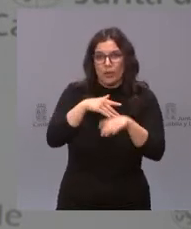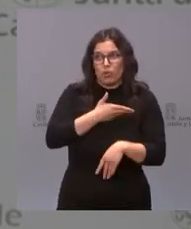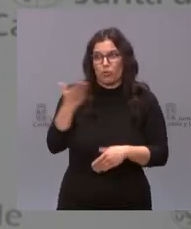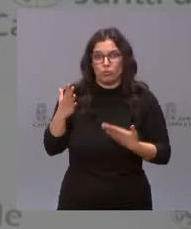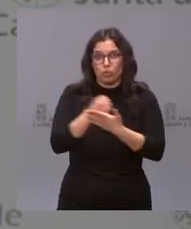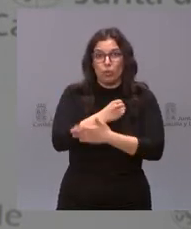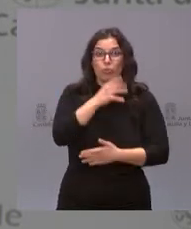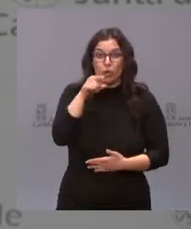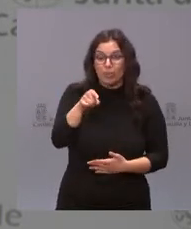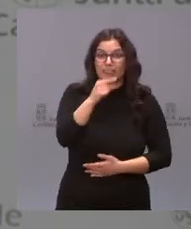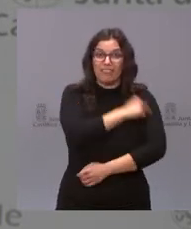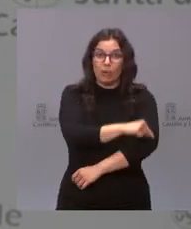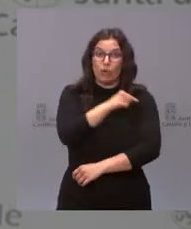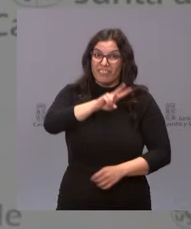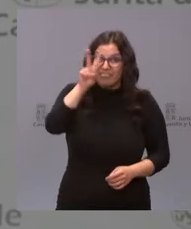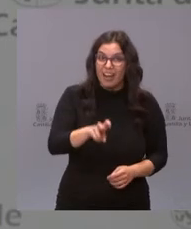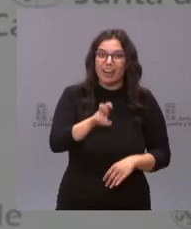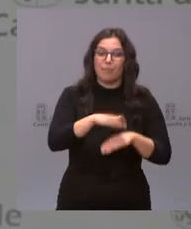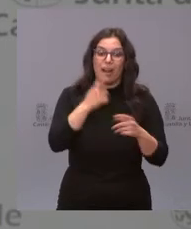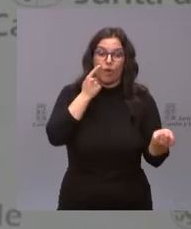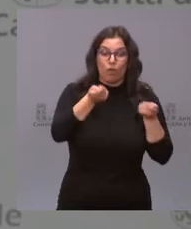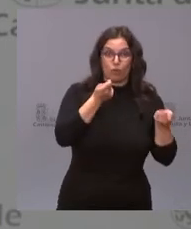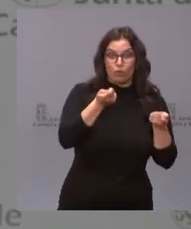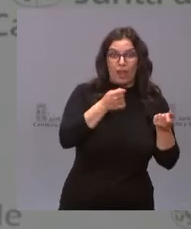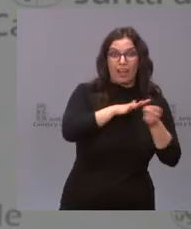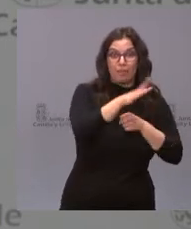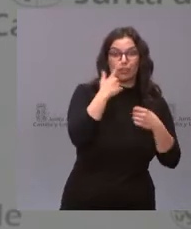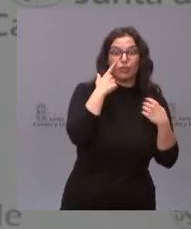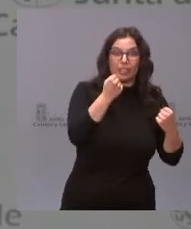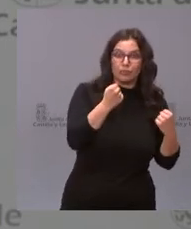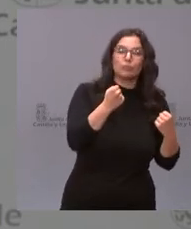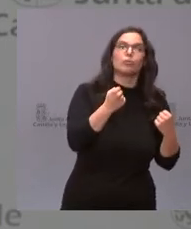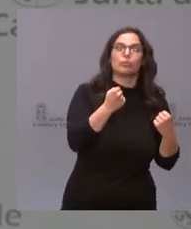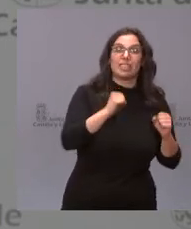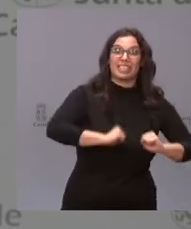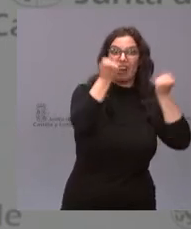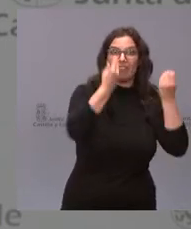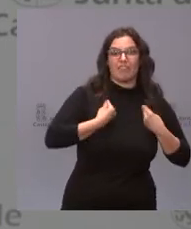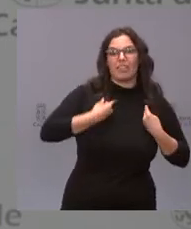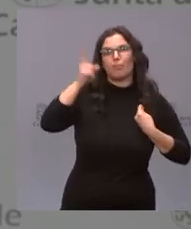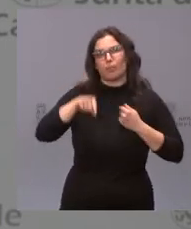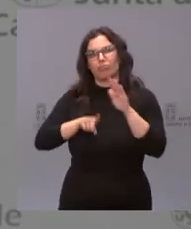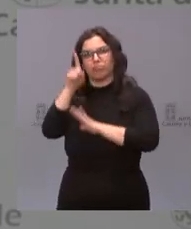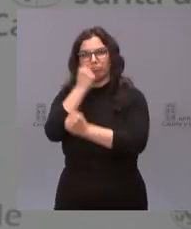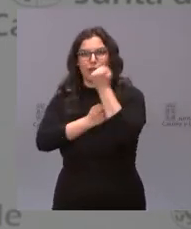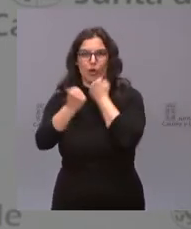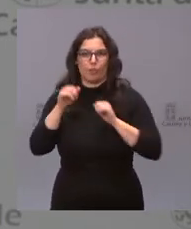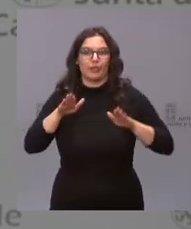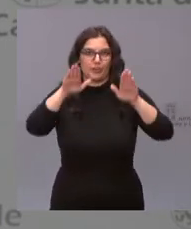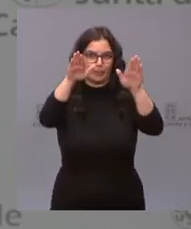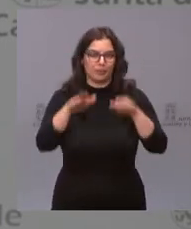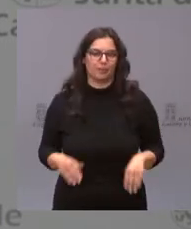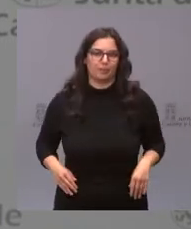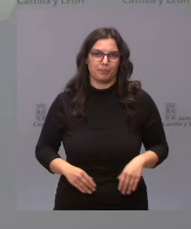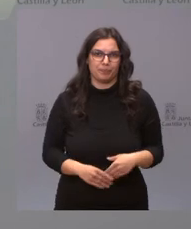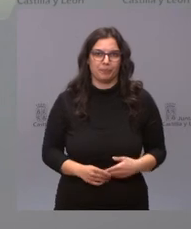porque sirve insisto para controlar la pandemia en lo sanitario para salvar vidas pero también para la recuperación económica que es salvar empleos